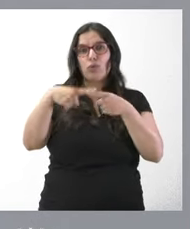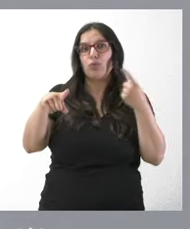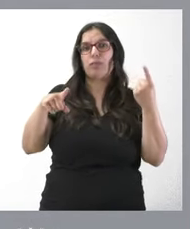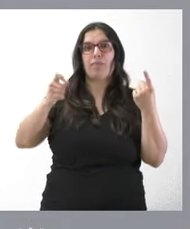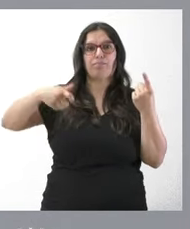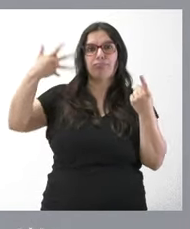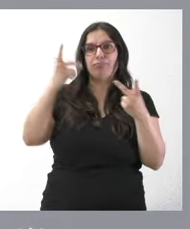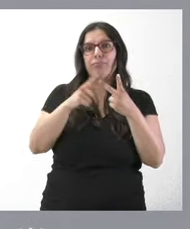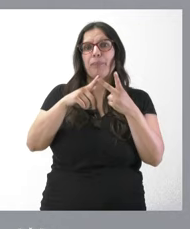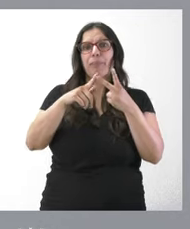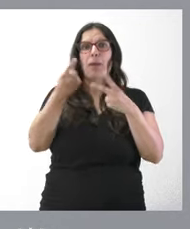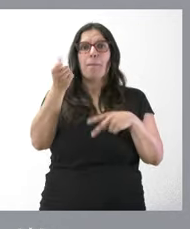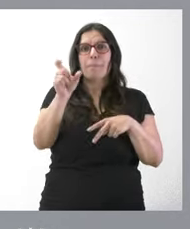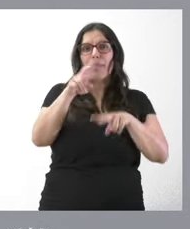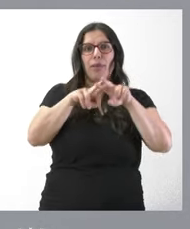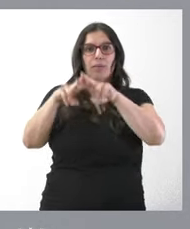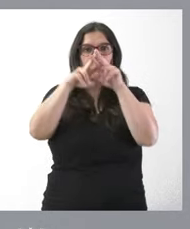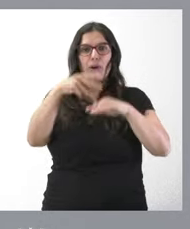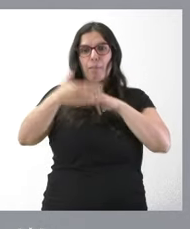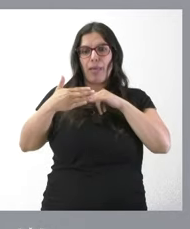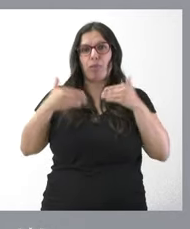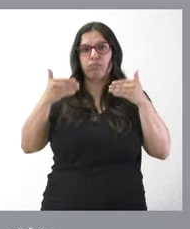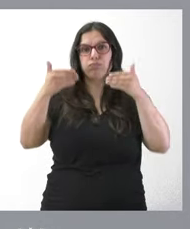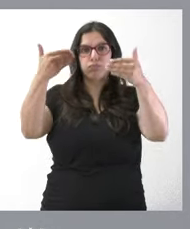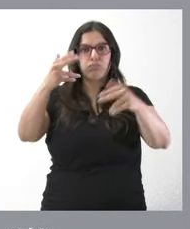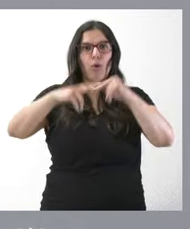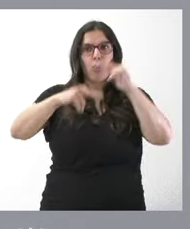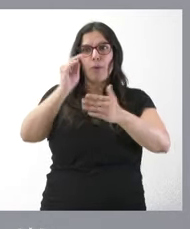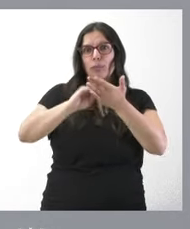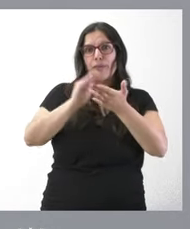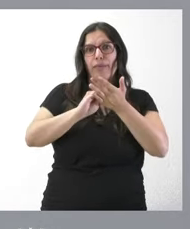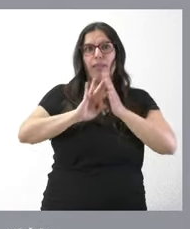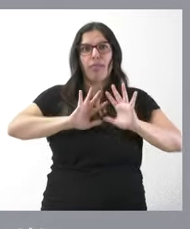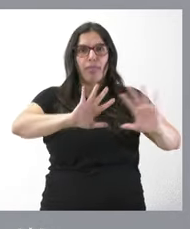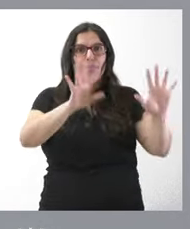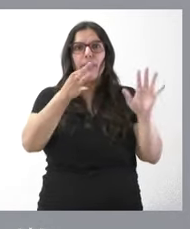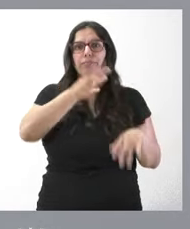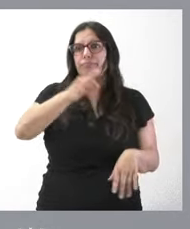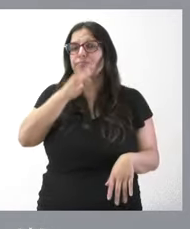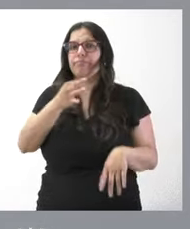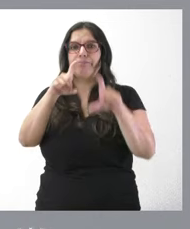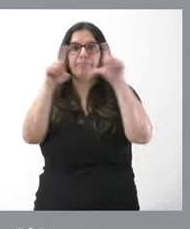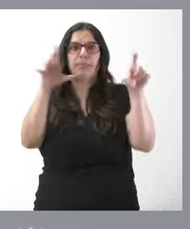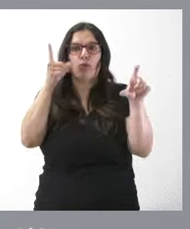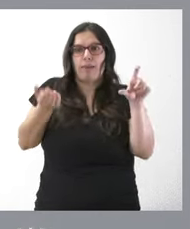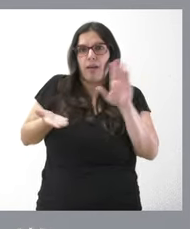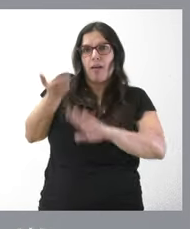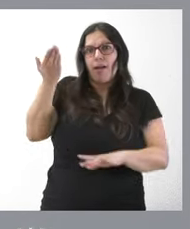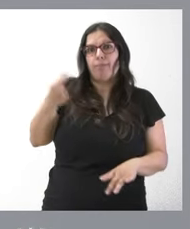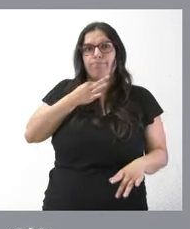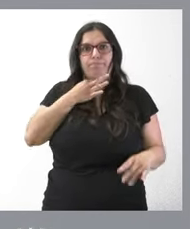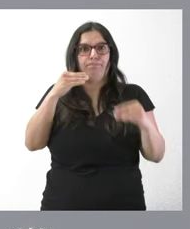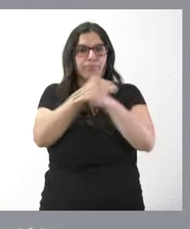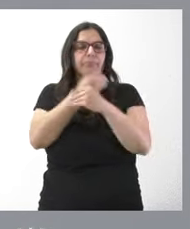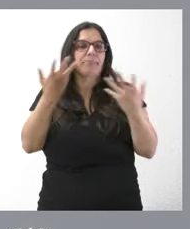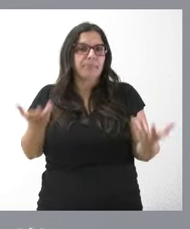revisiones de precios, de las ampliaciones de plazos que han tenido muchas obras y del abandono por parte de algunos adjudicatarios como consecuencia de este incremento de